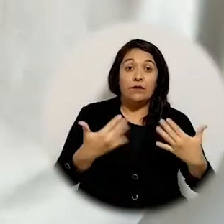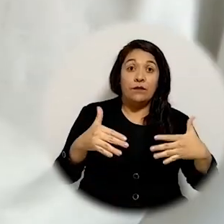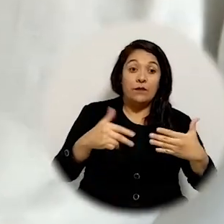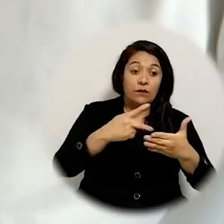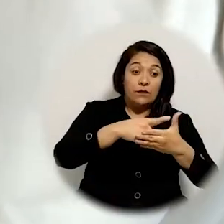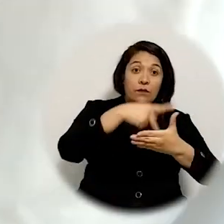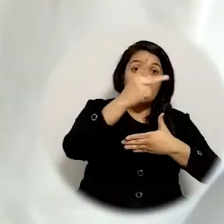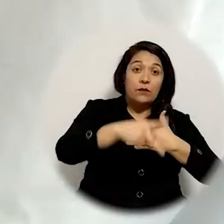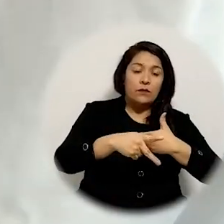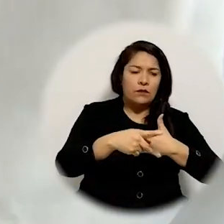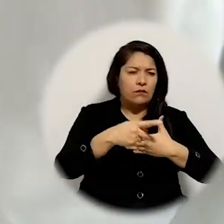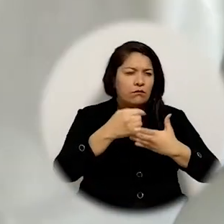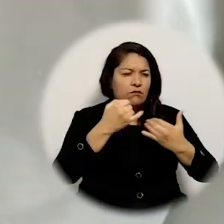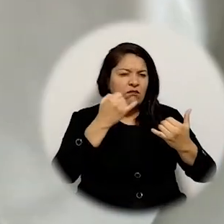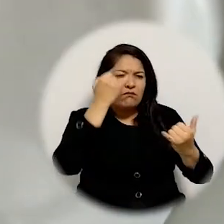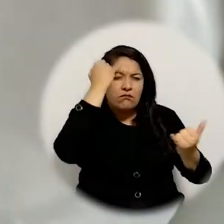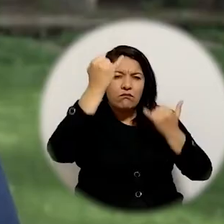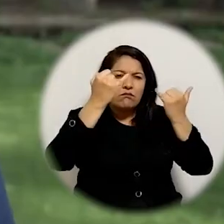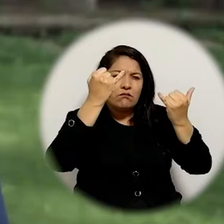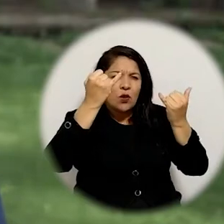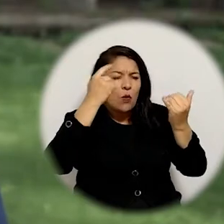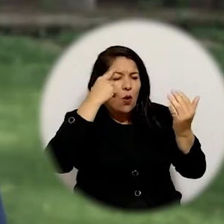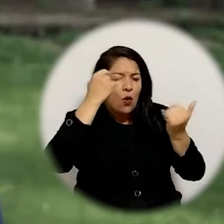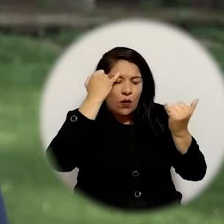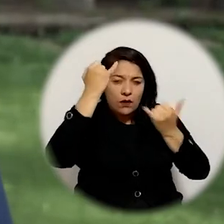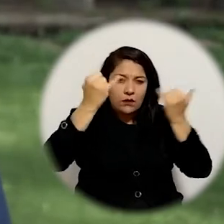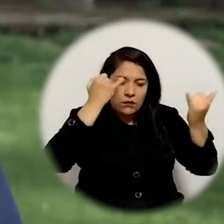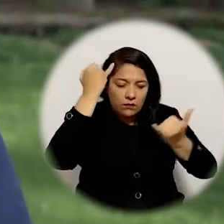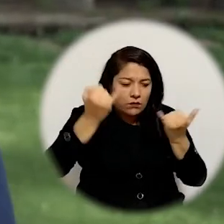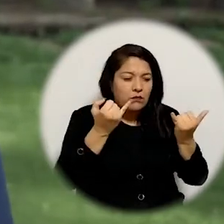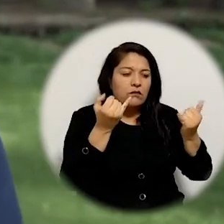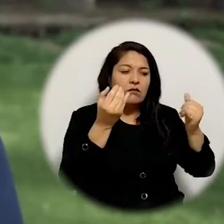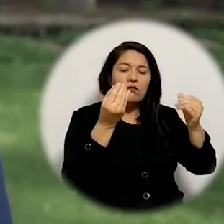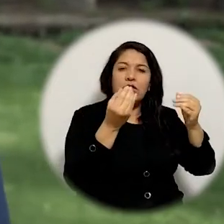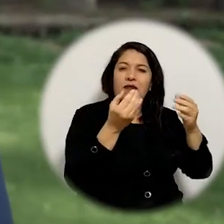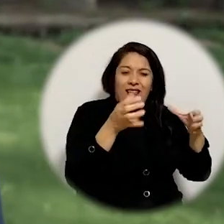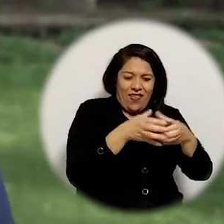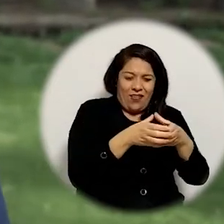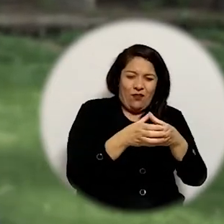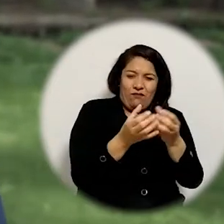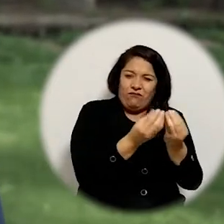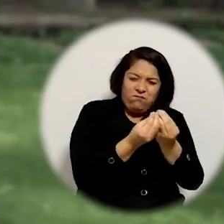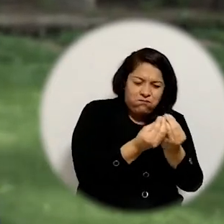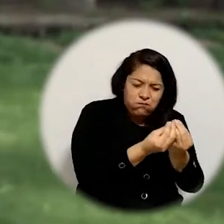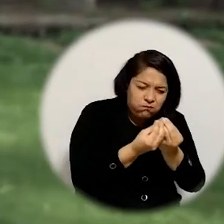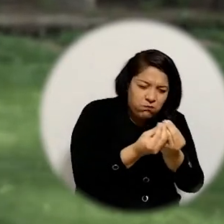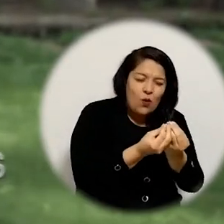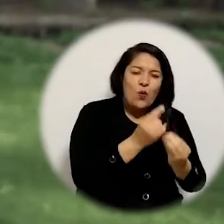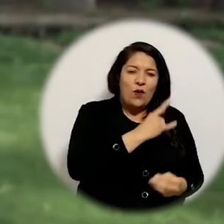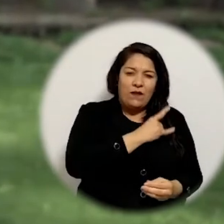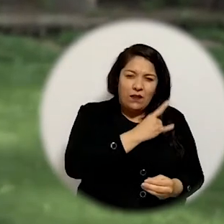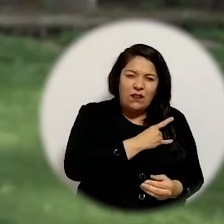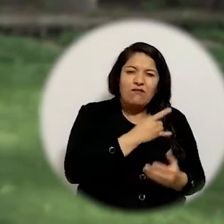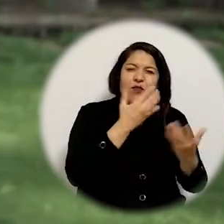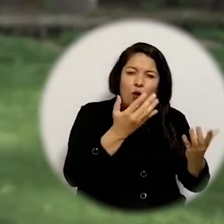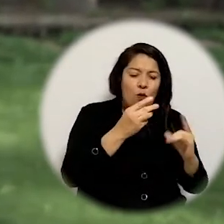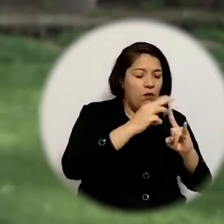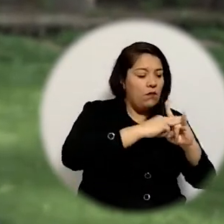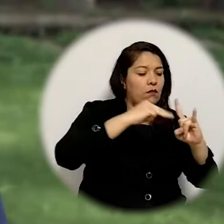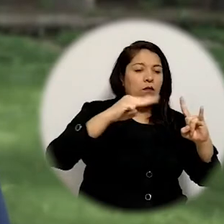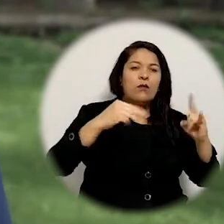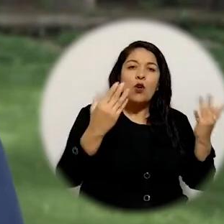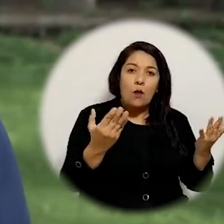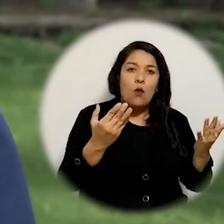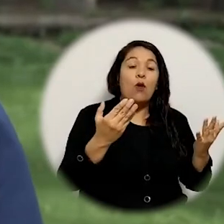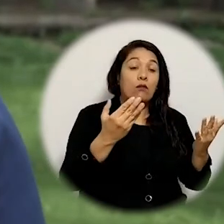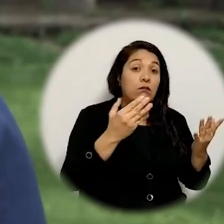Un proyecto diseñado, construido trabajado en equipo desde el interior de la Universidad del Magdalena se